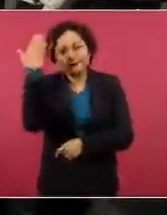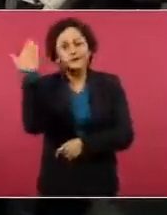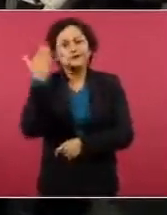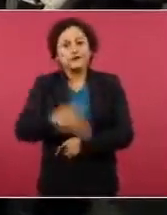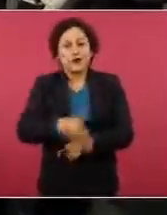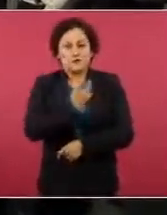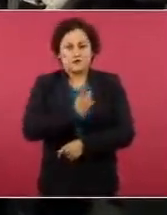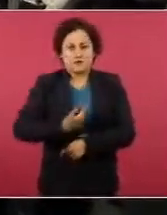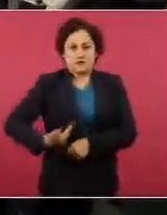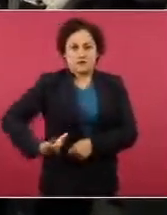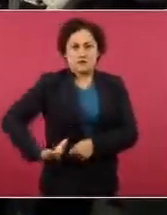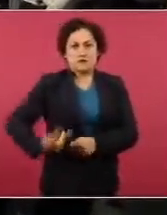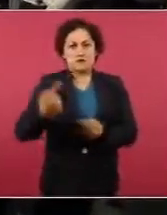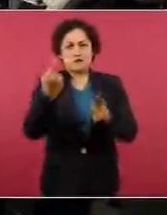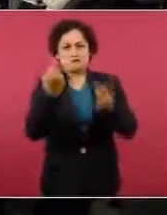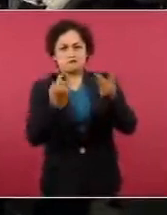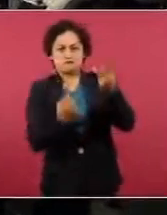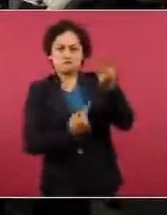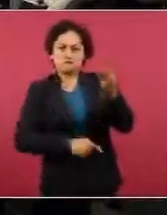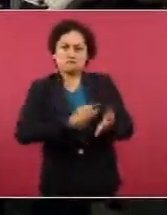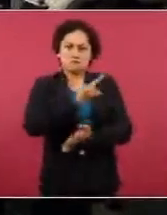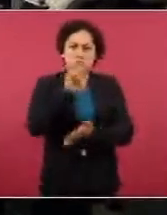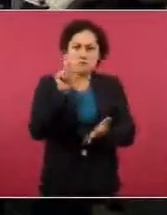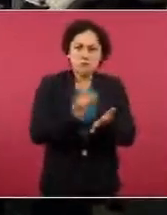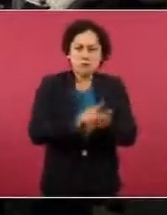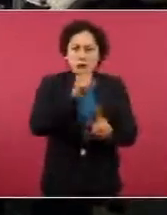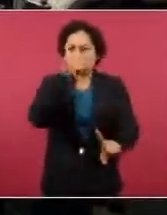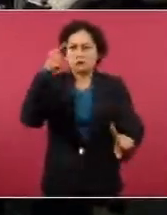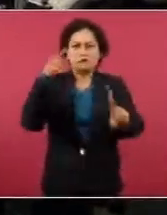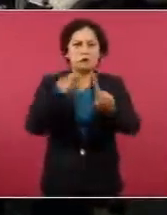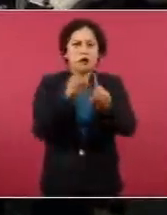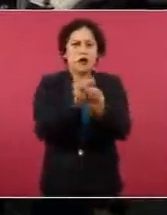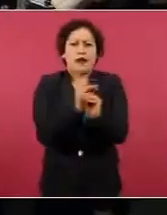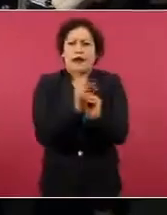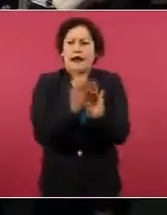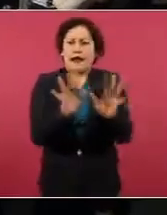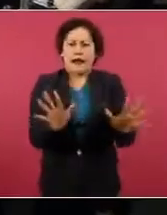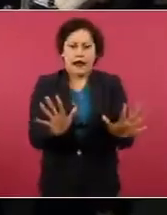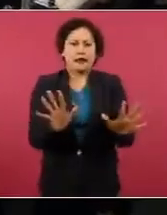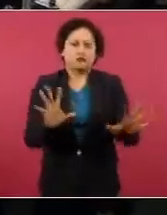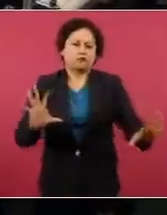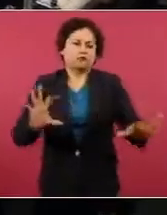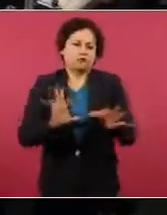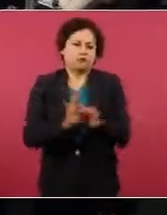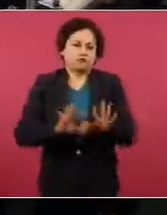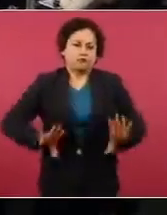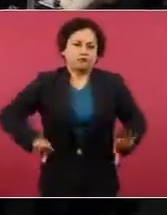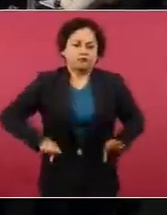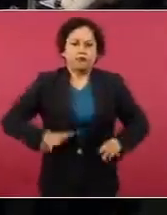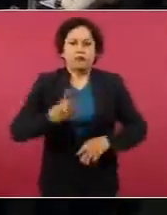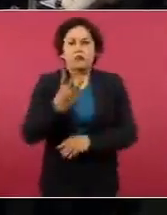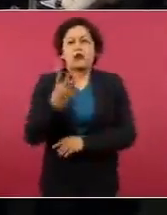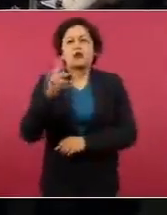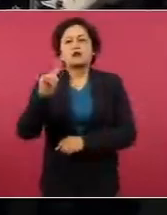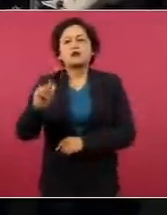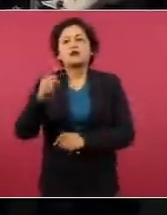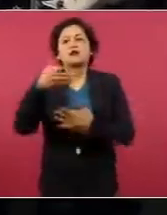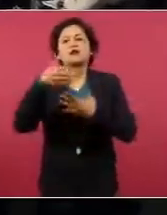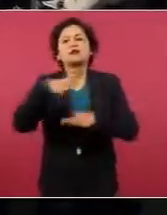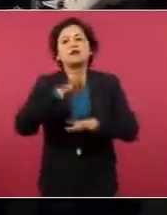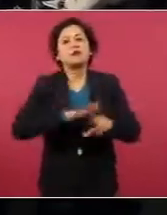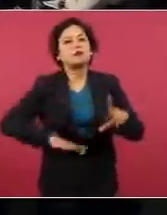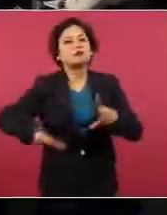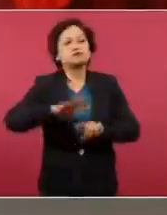con una profunda visión social como característica de la Cuarta Transformación de la Vida Pública de